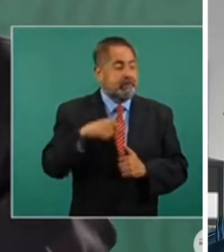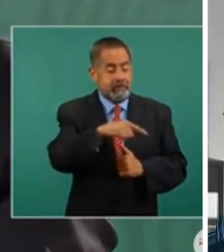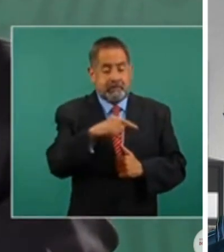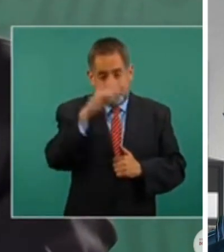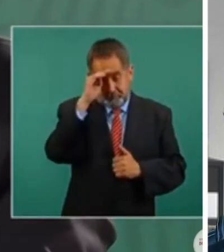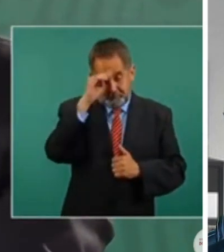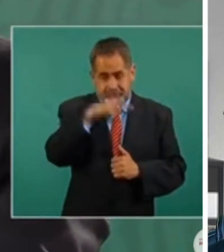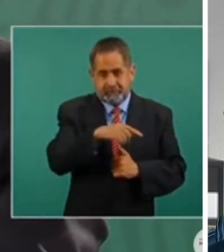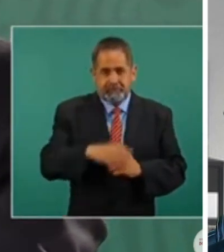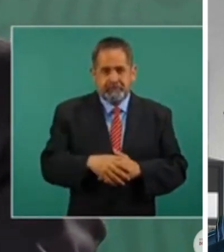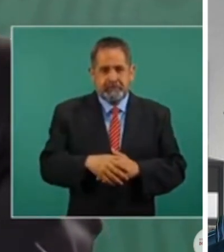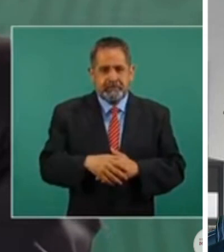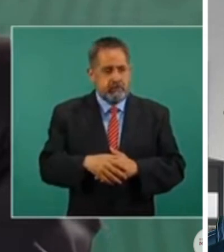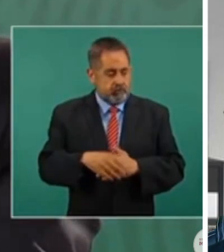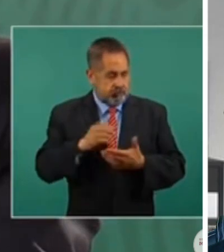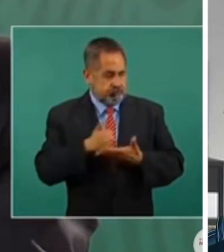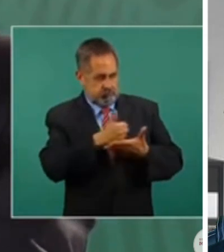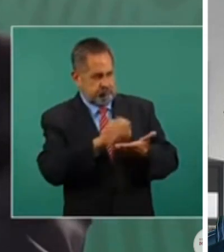eso lo ve bien.